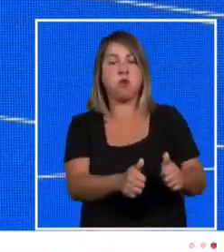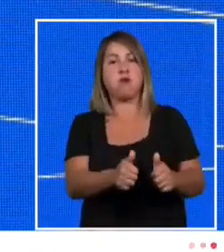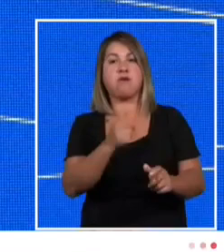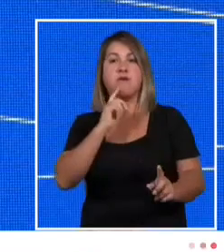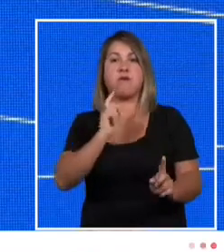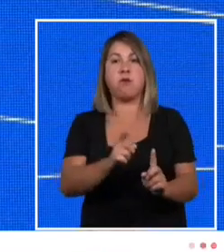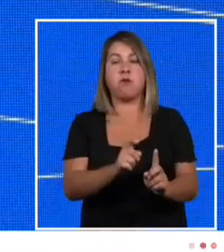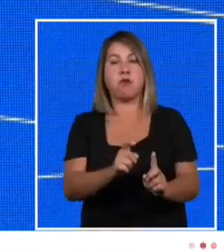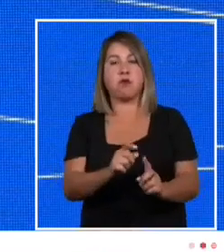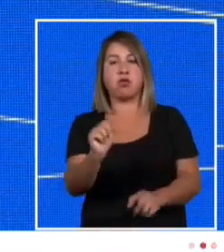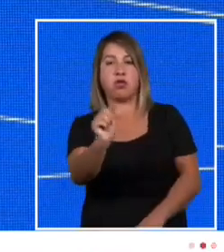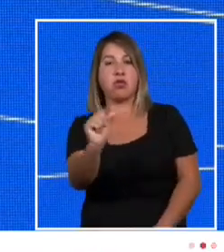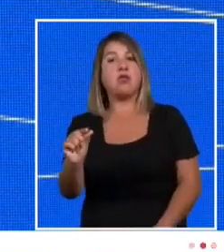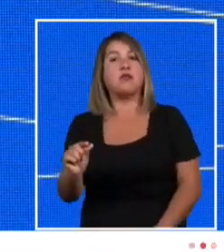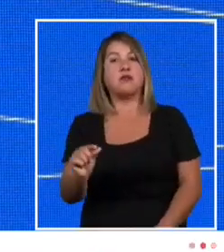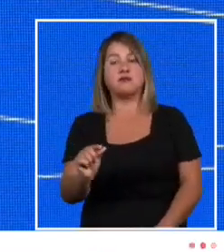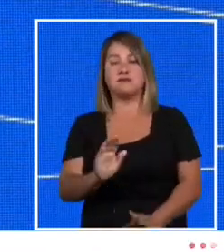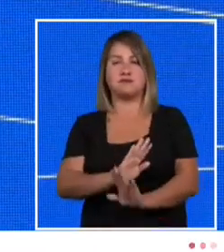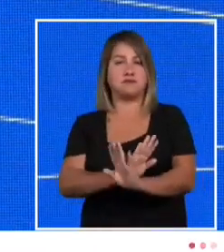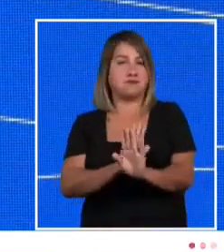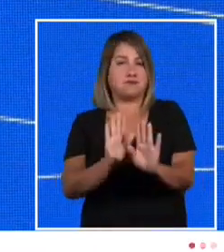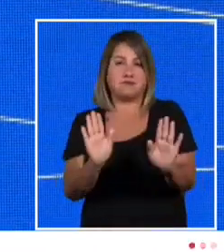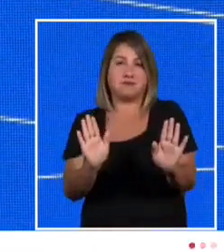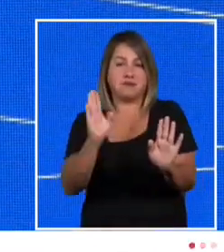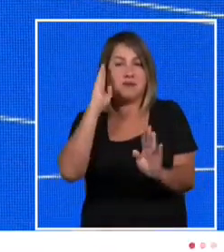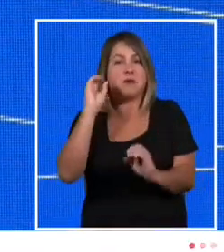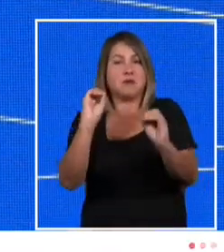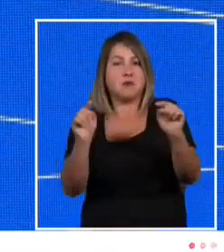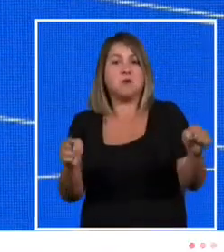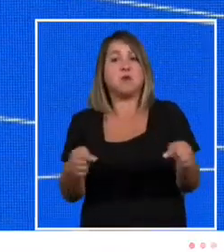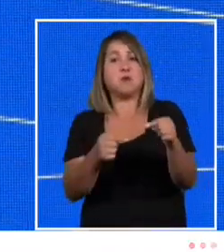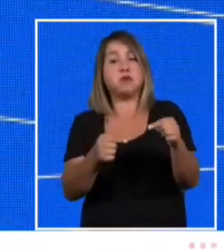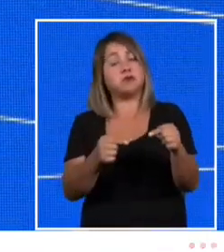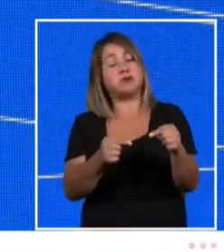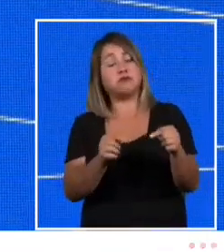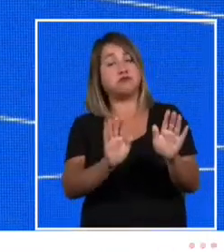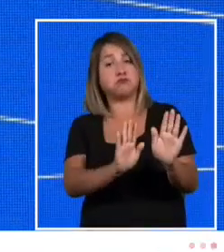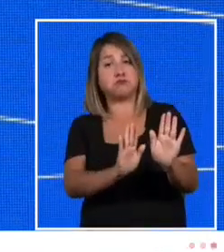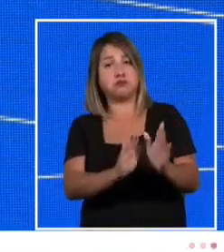o ignorar a nuestros contradictores o adversarios en la vida política.